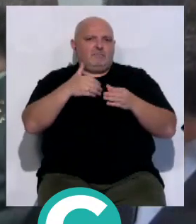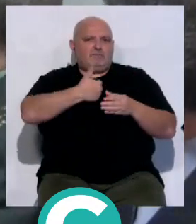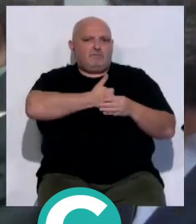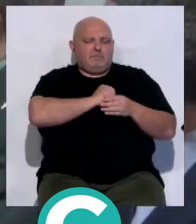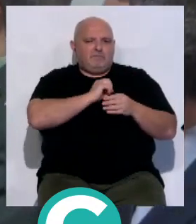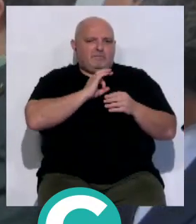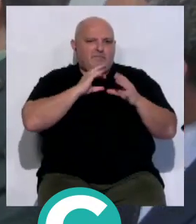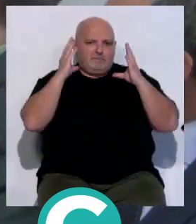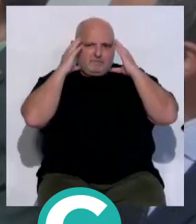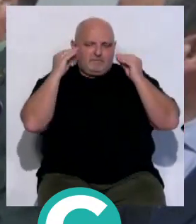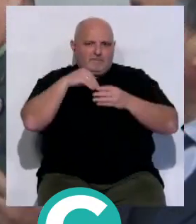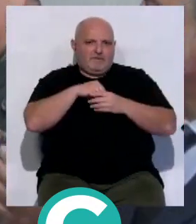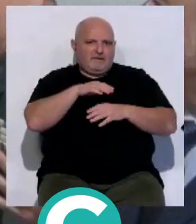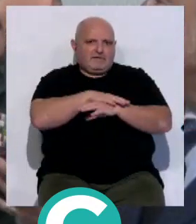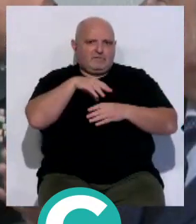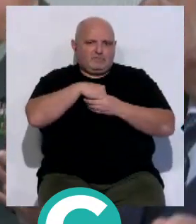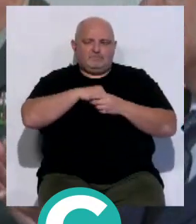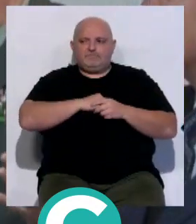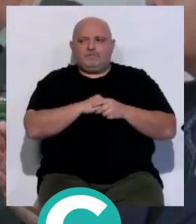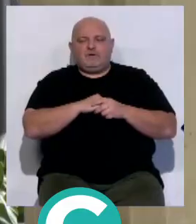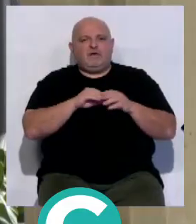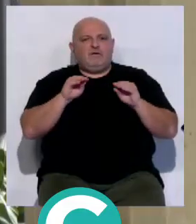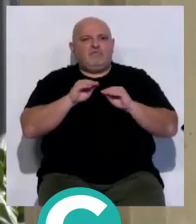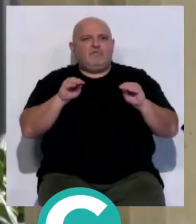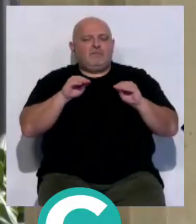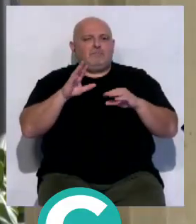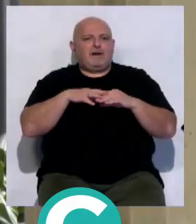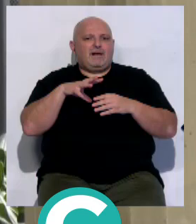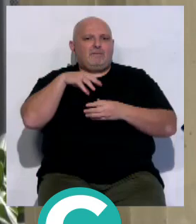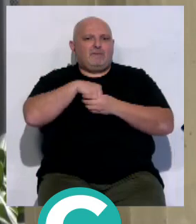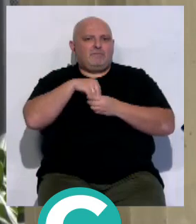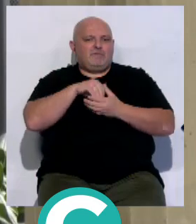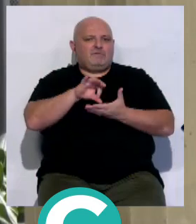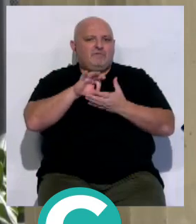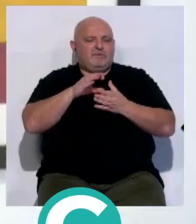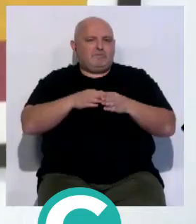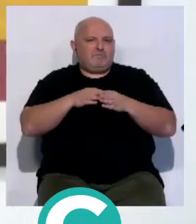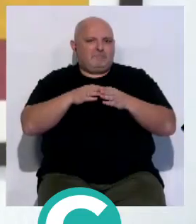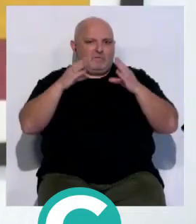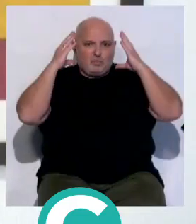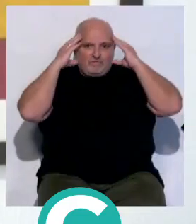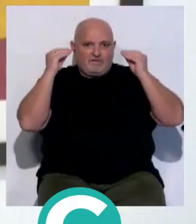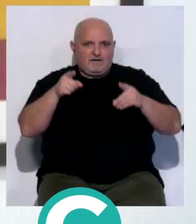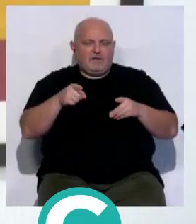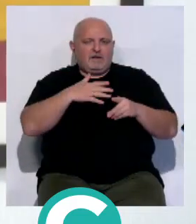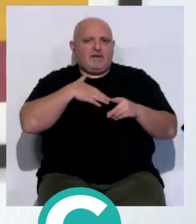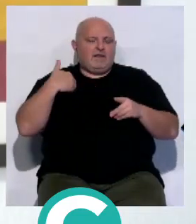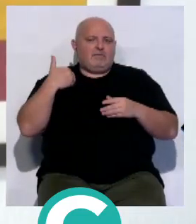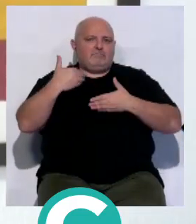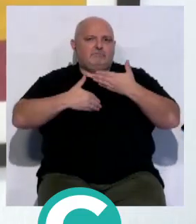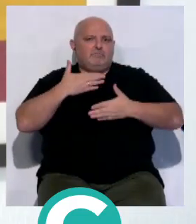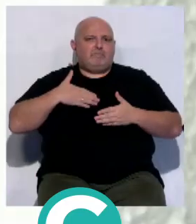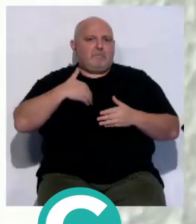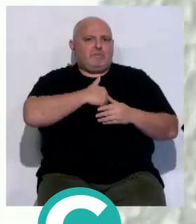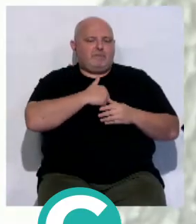cuerpos de seguridad del Estado. La formación para que los miembros del Servicio Marítimo de la Guardia Civil puedan desempeñar